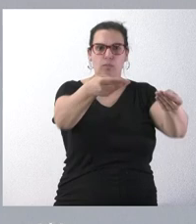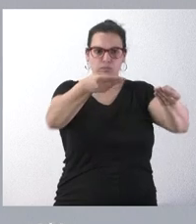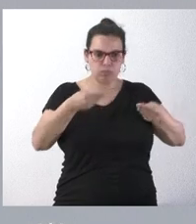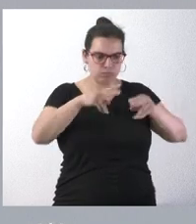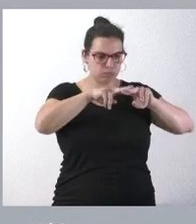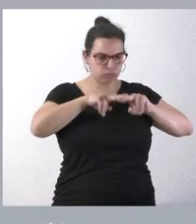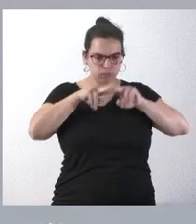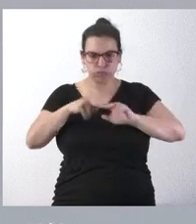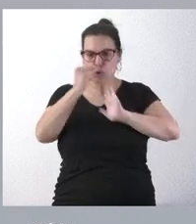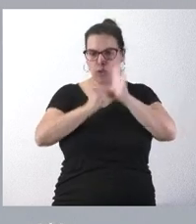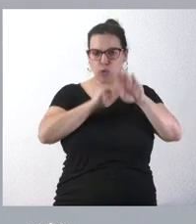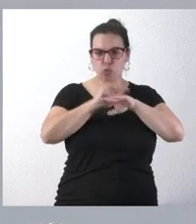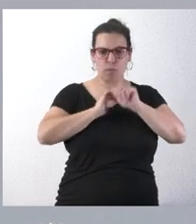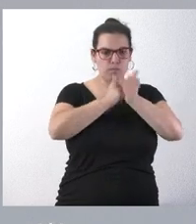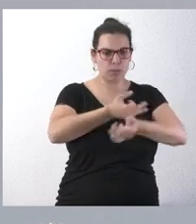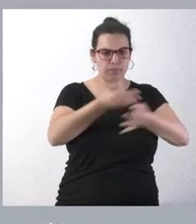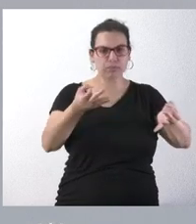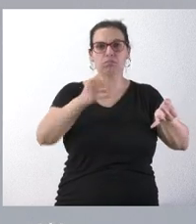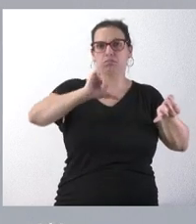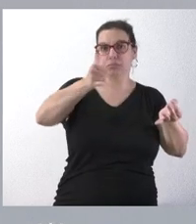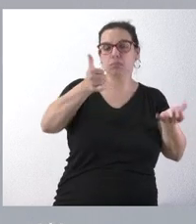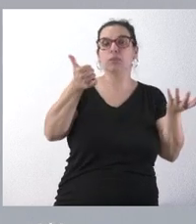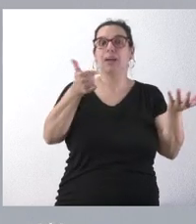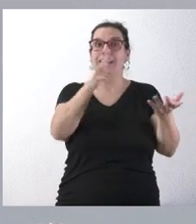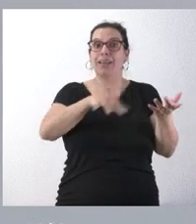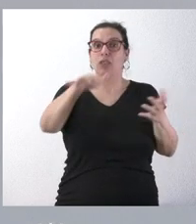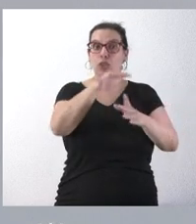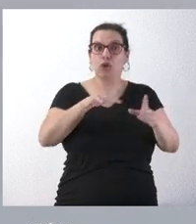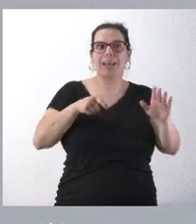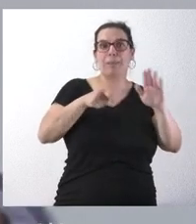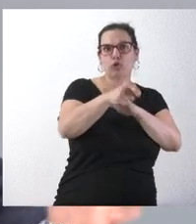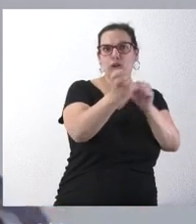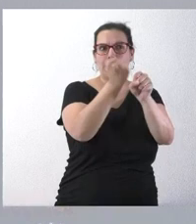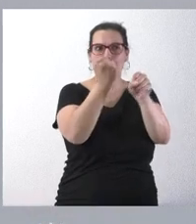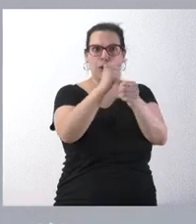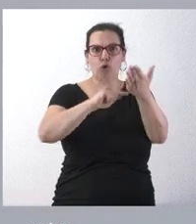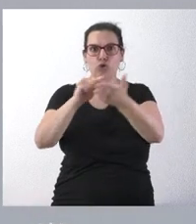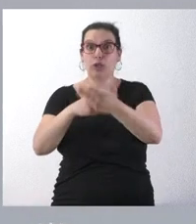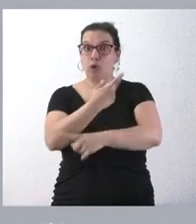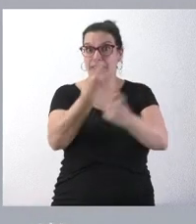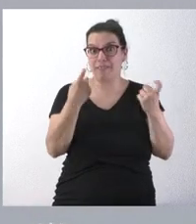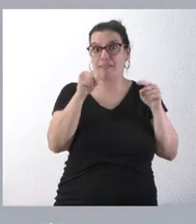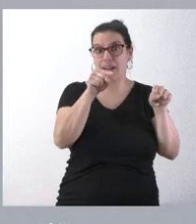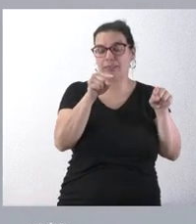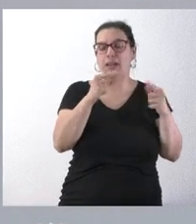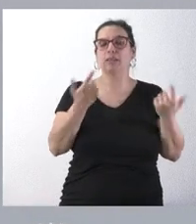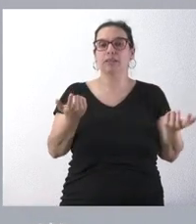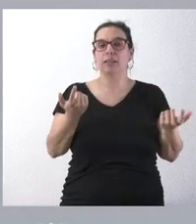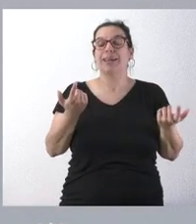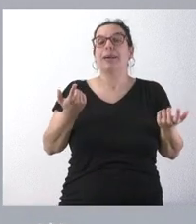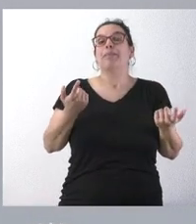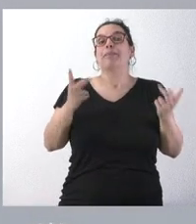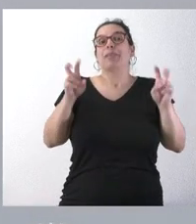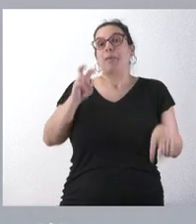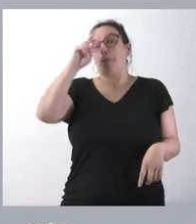cumplía todas las condiciones. Es un sitio donde la inversión y el empleo es muy necesario y es un efecto tractor muy relevante. Y sobre la preocupación